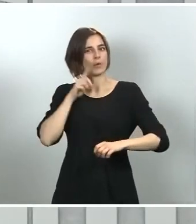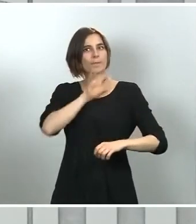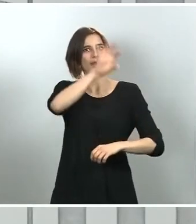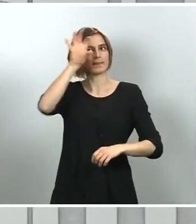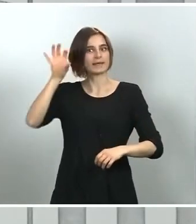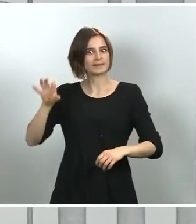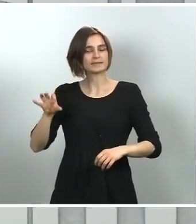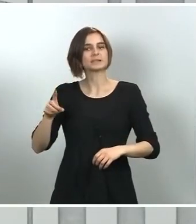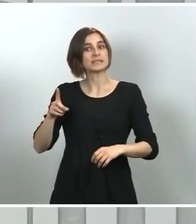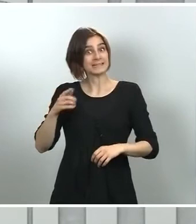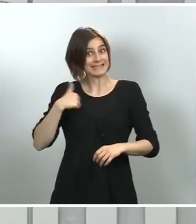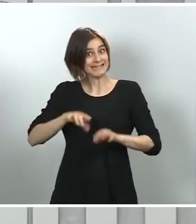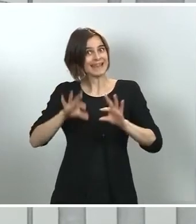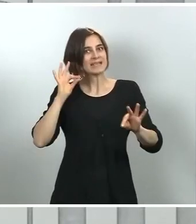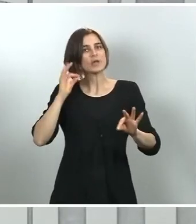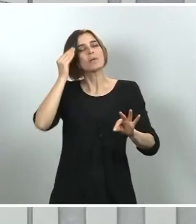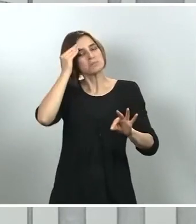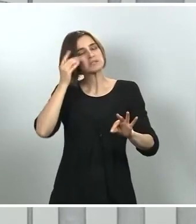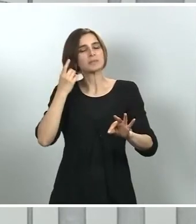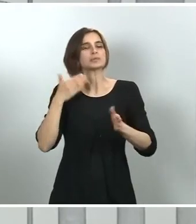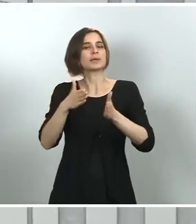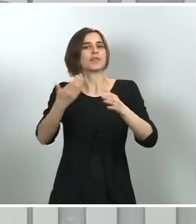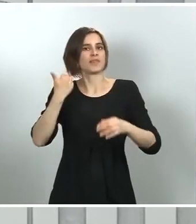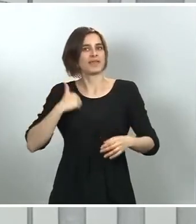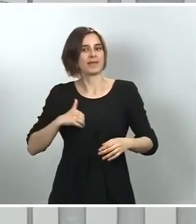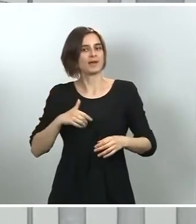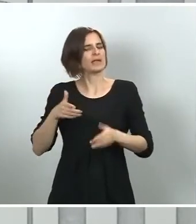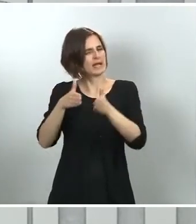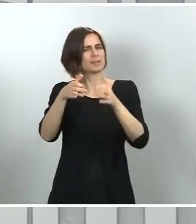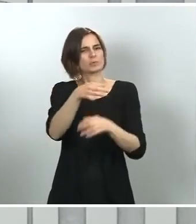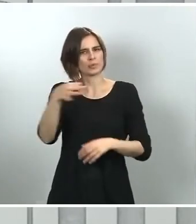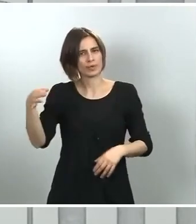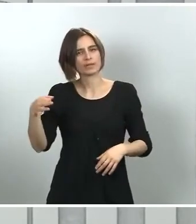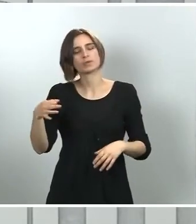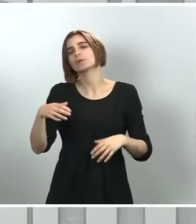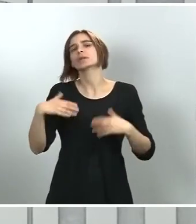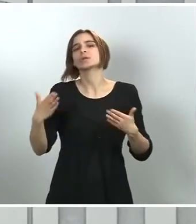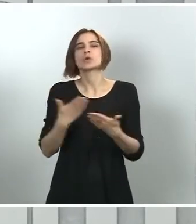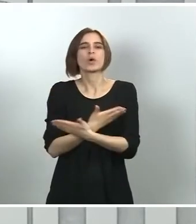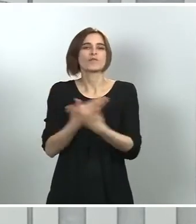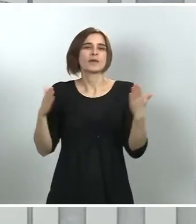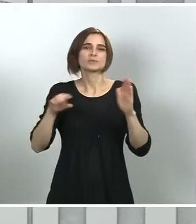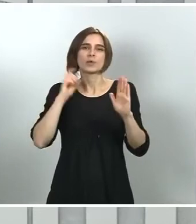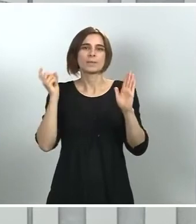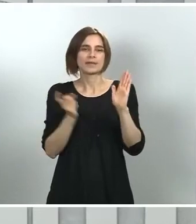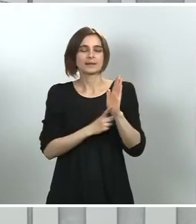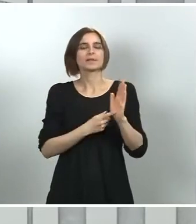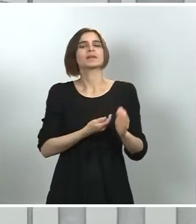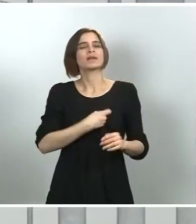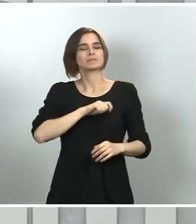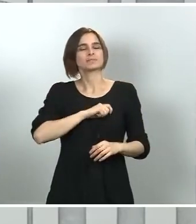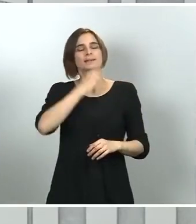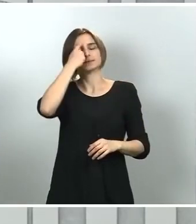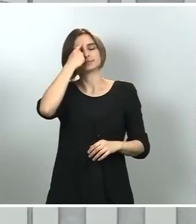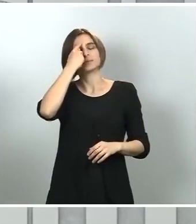parece que avanzamos en el camino correcto y que, por tanto, confiamos plenamente en que España es consciente de la situación